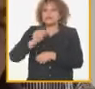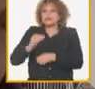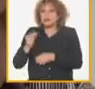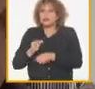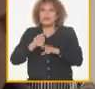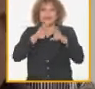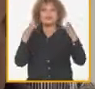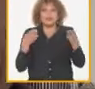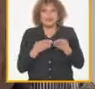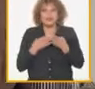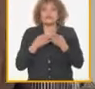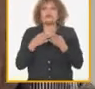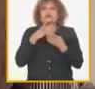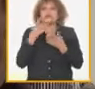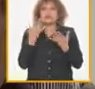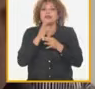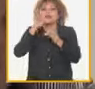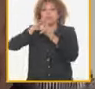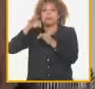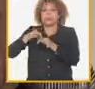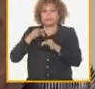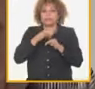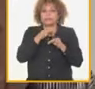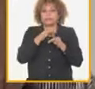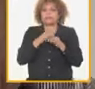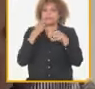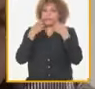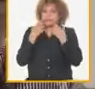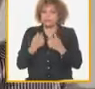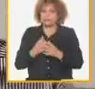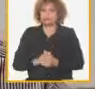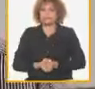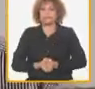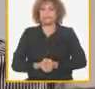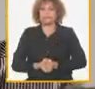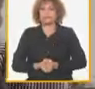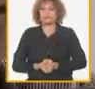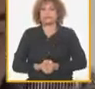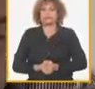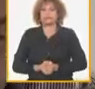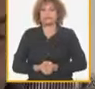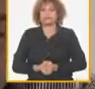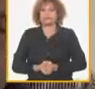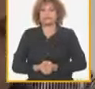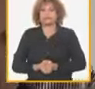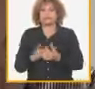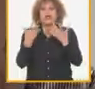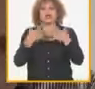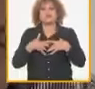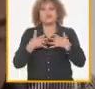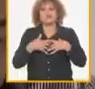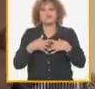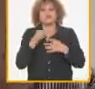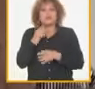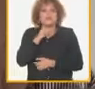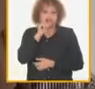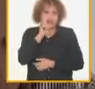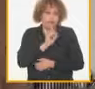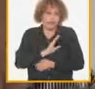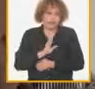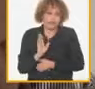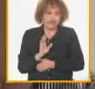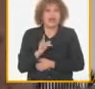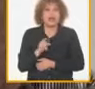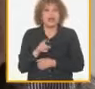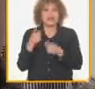reo como digo yo cuando es una unidad jurídica cuando es una unidad cuando es un productor natural llegar al final de eso y para eso